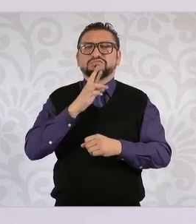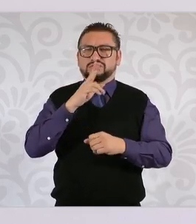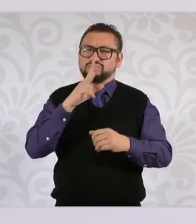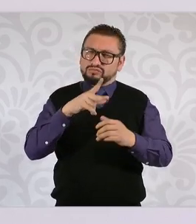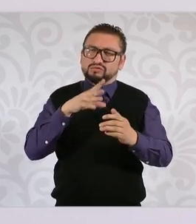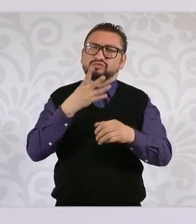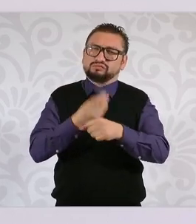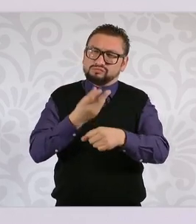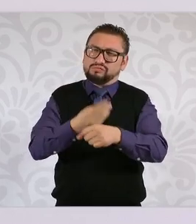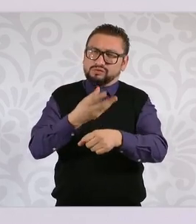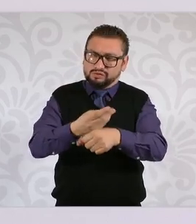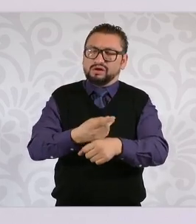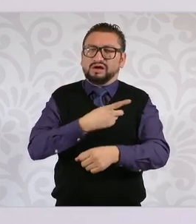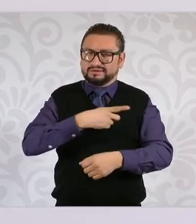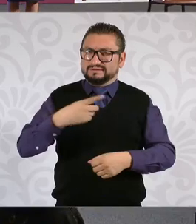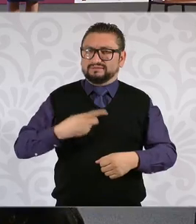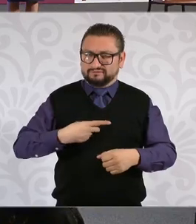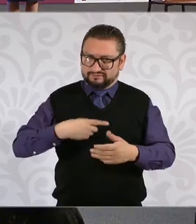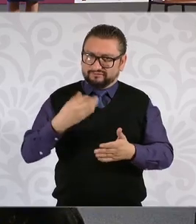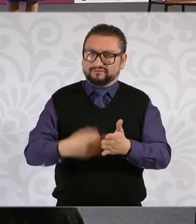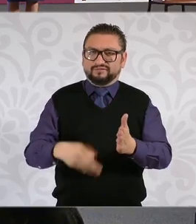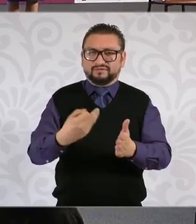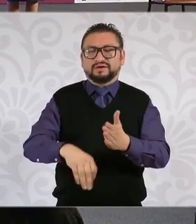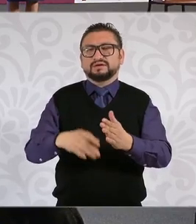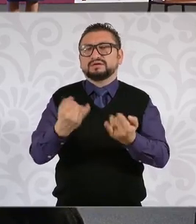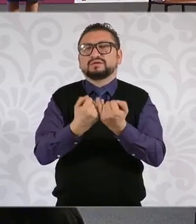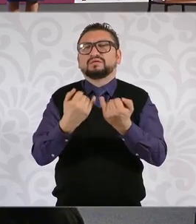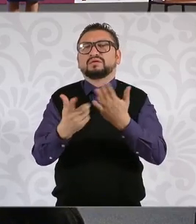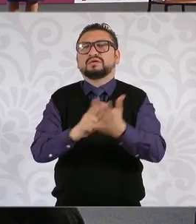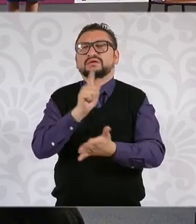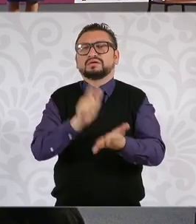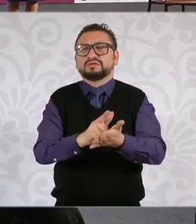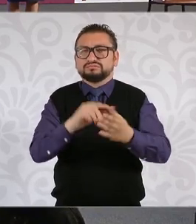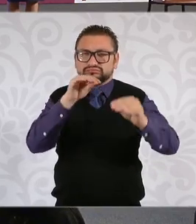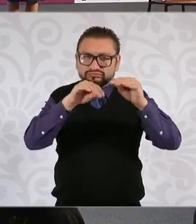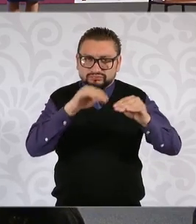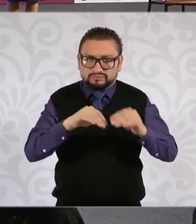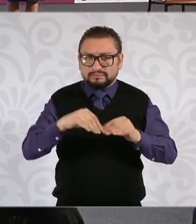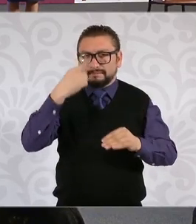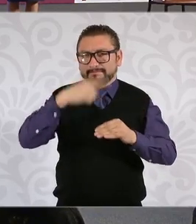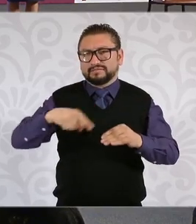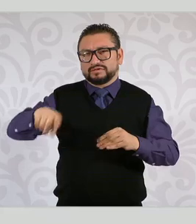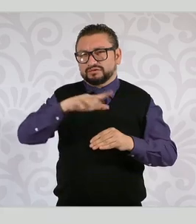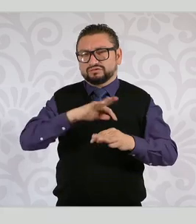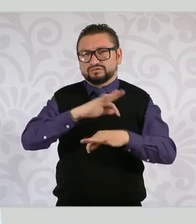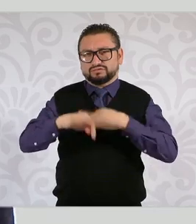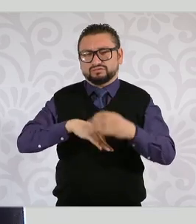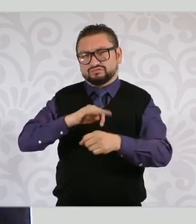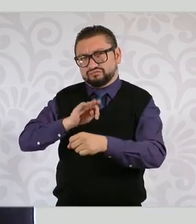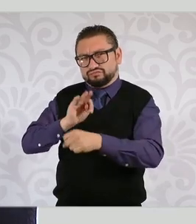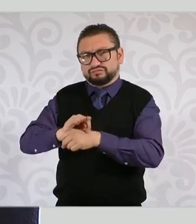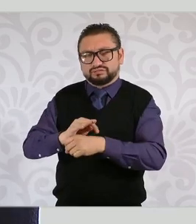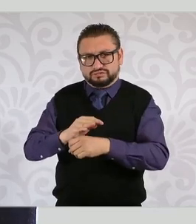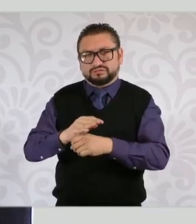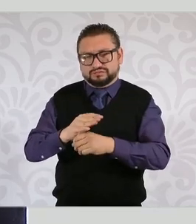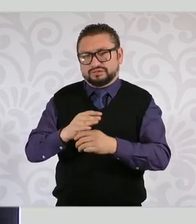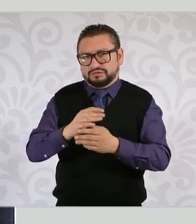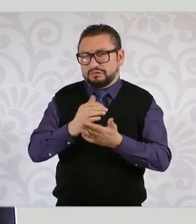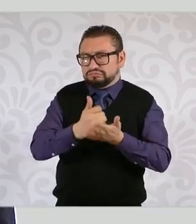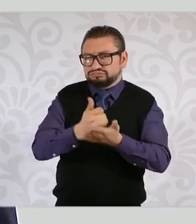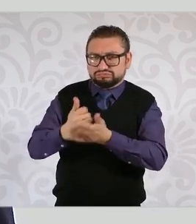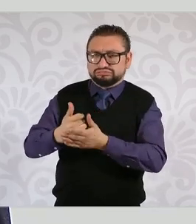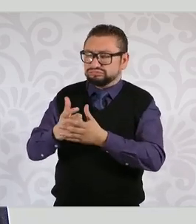se tienen que hacer en términos legislativos para que podamos avanzar con la cobertura de este sector